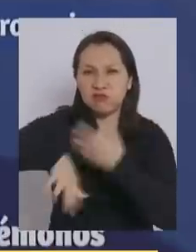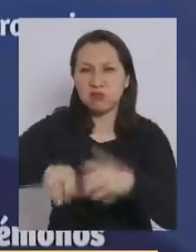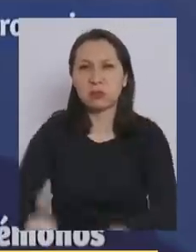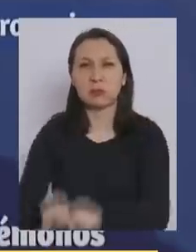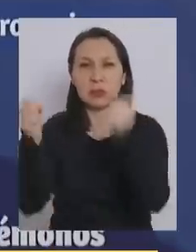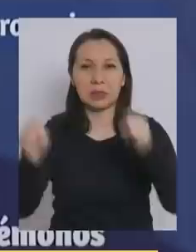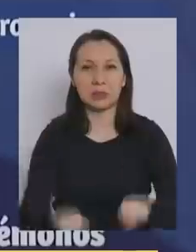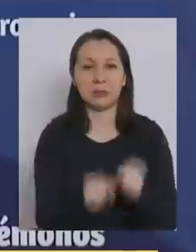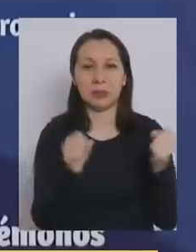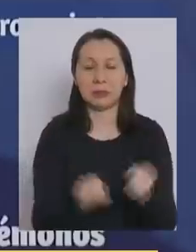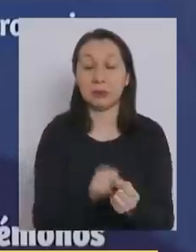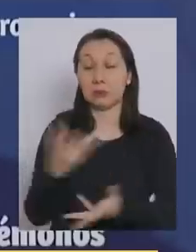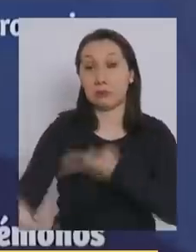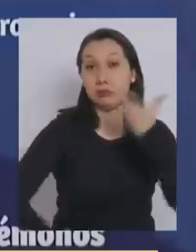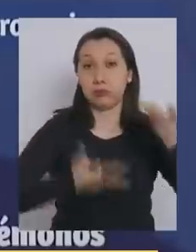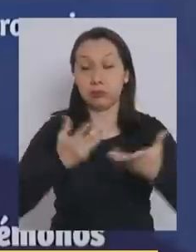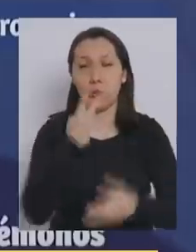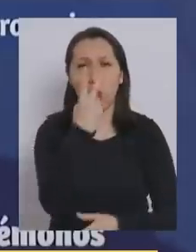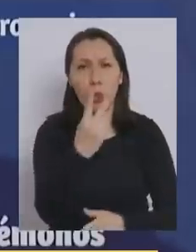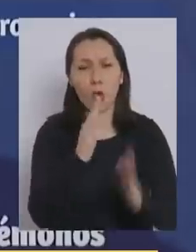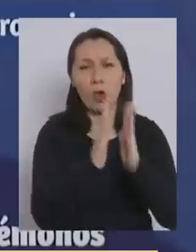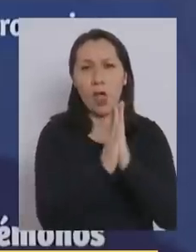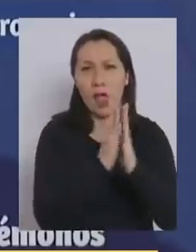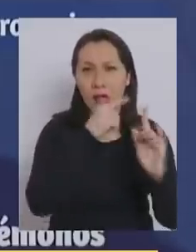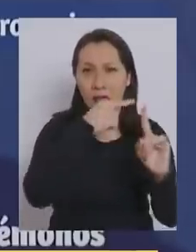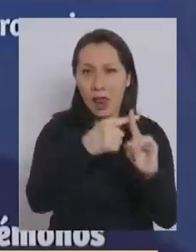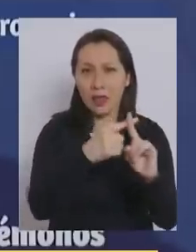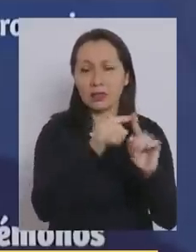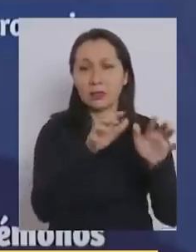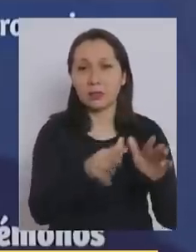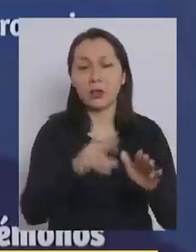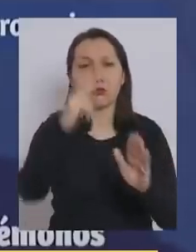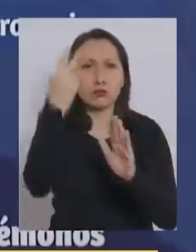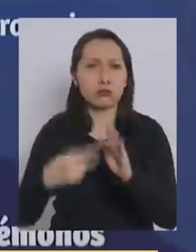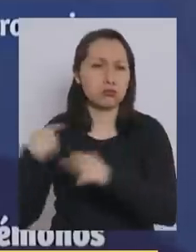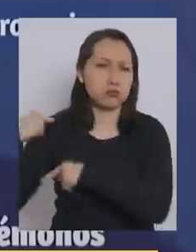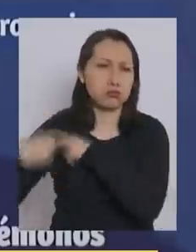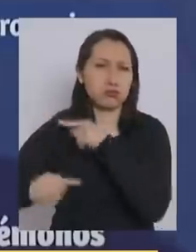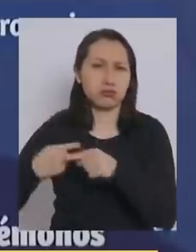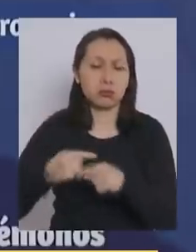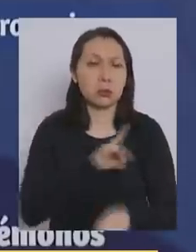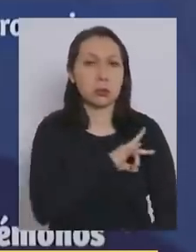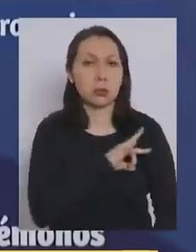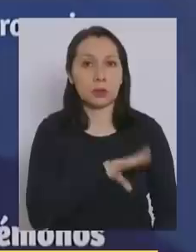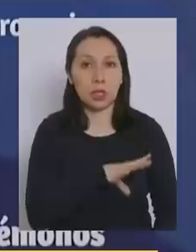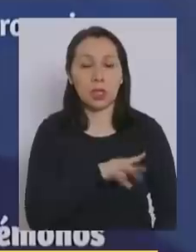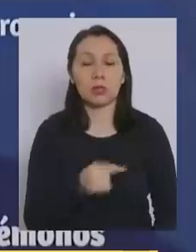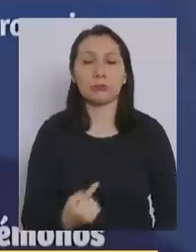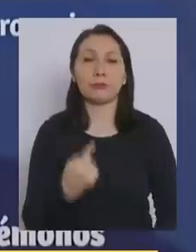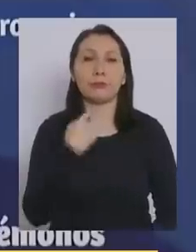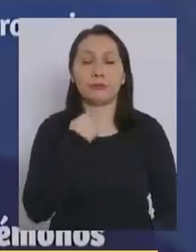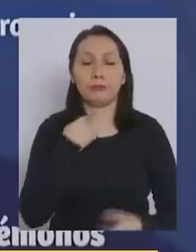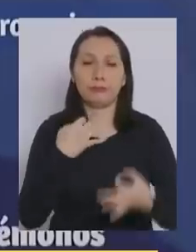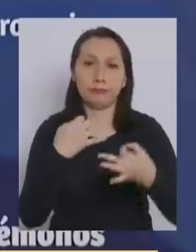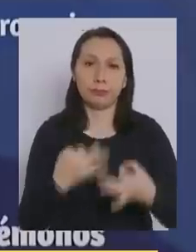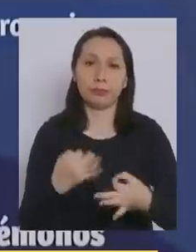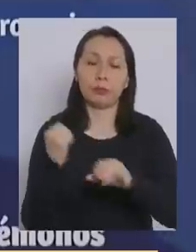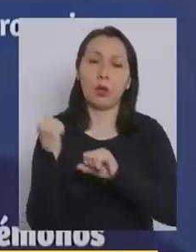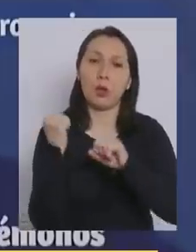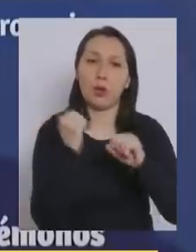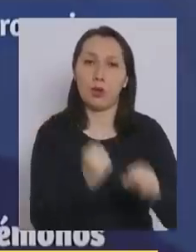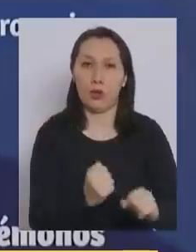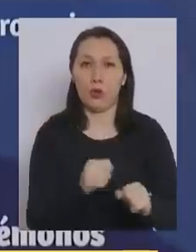destrucción, el incendio de dos iglesias que eran patrimonio nacional, atentan obviamente contra